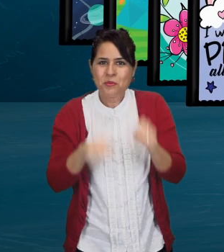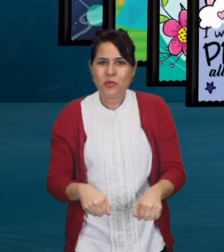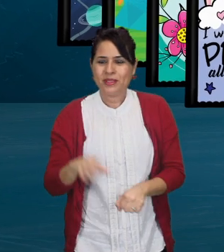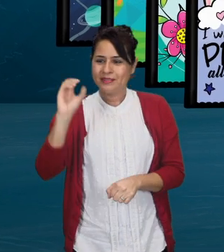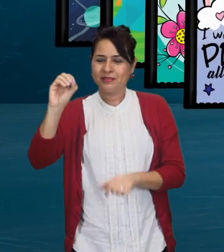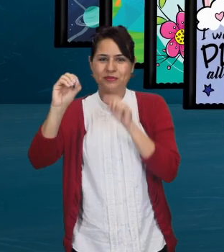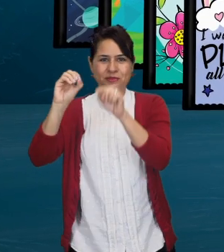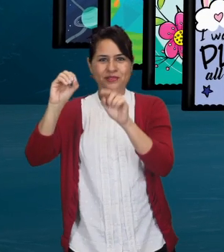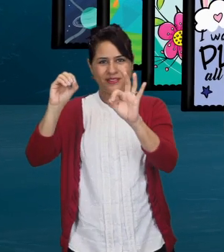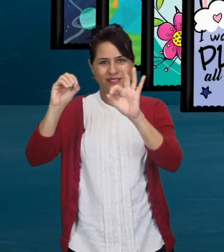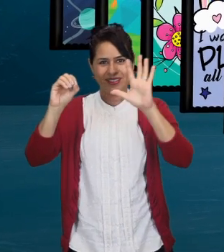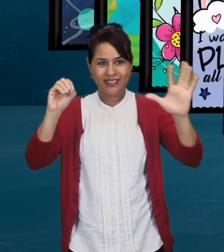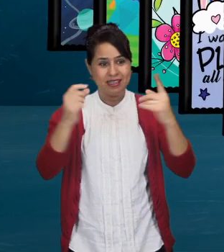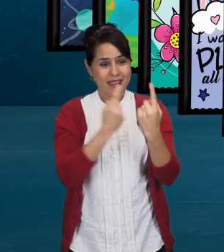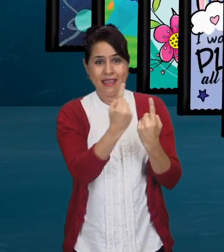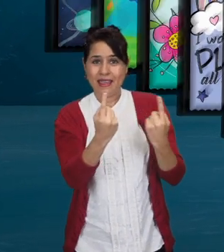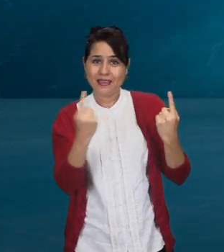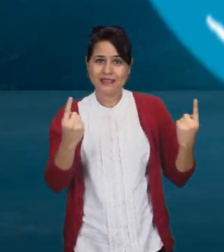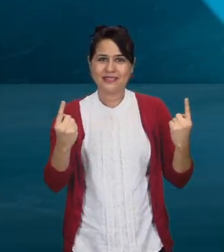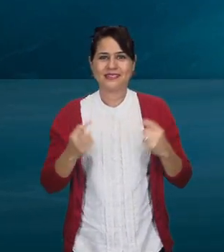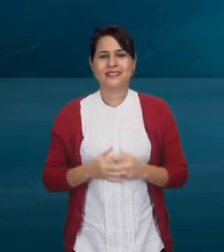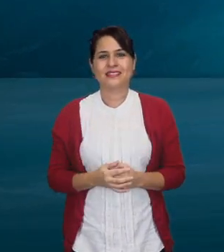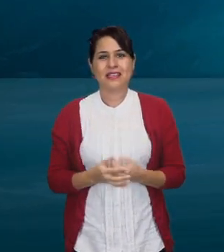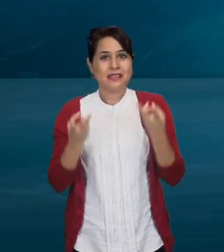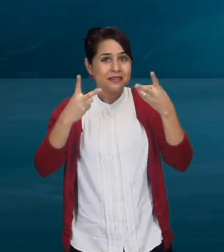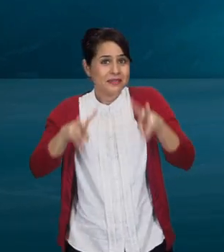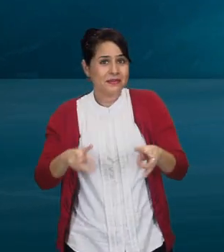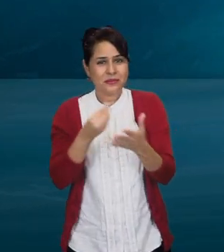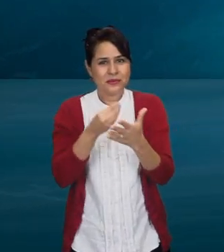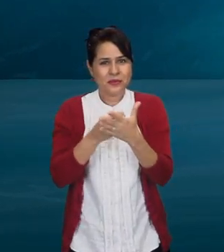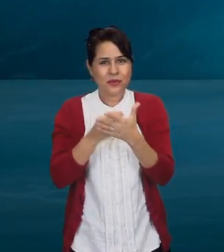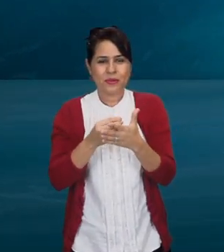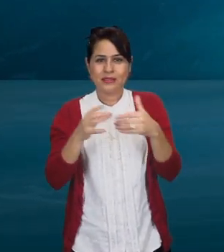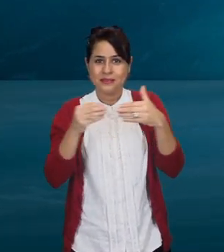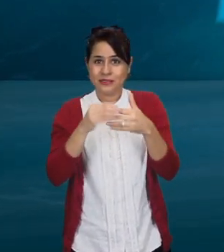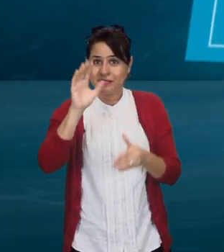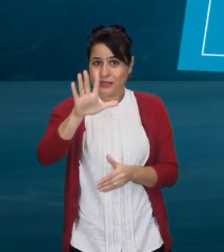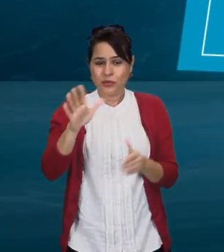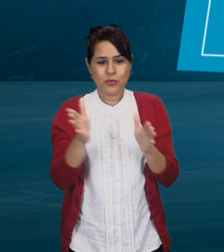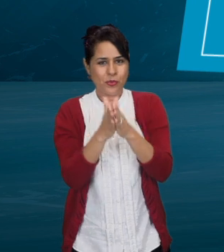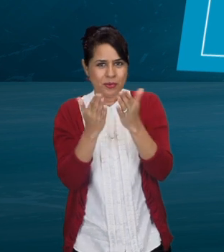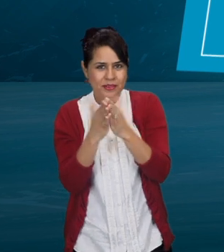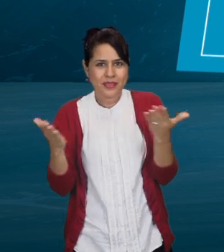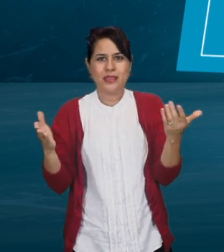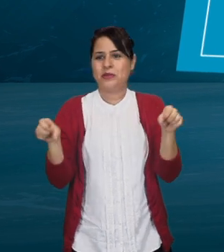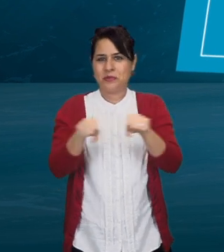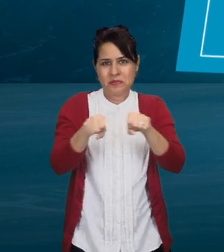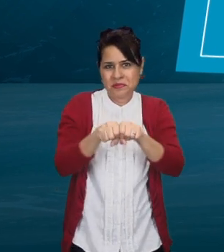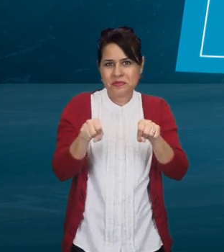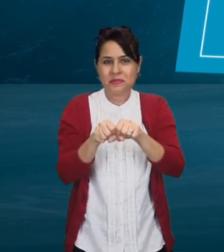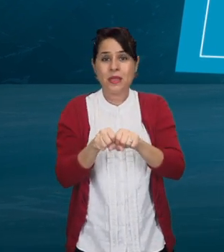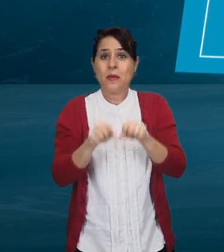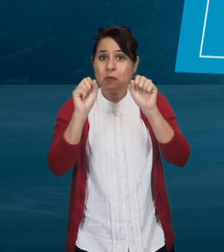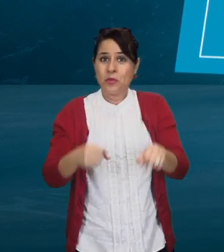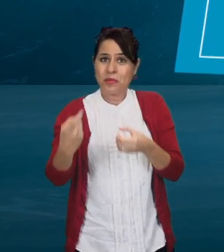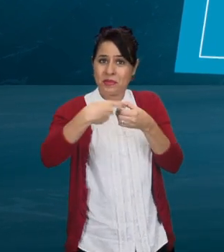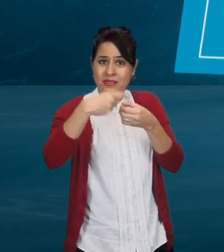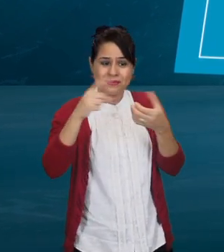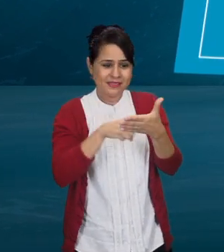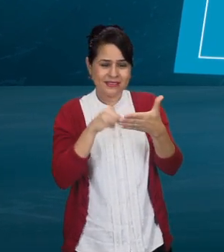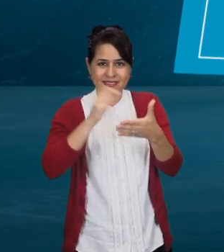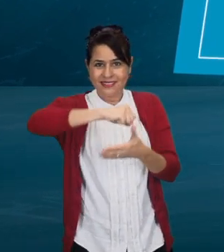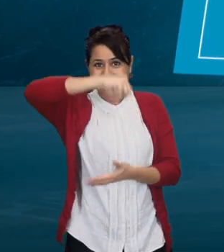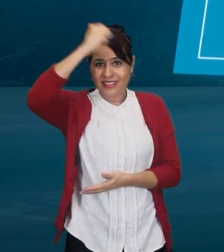a 95 centavos cada uno. Además, por cada 5 dólares de compra en útiles y calzado escolar, participa en el